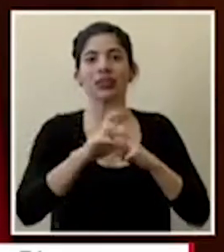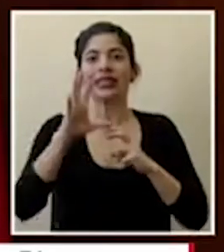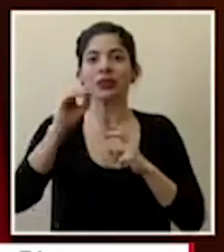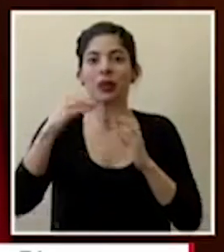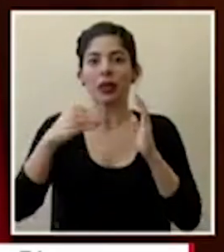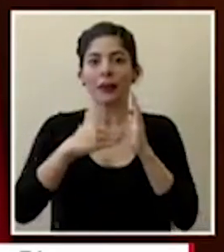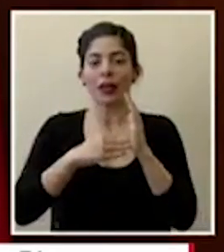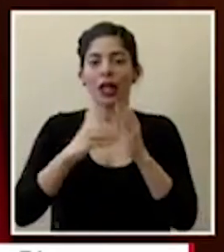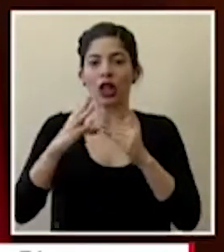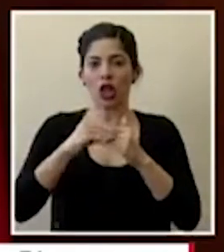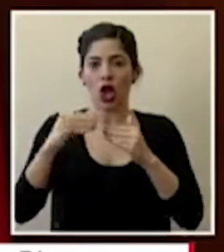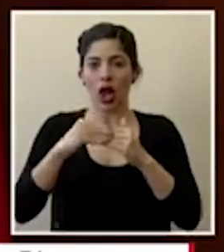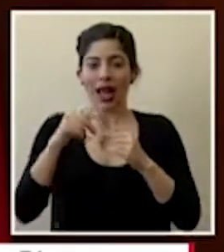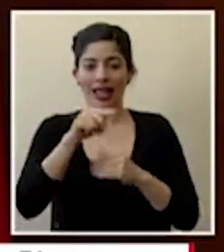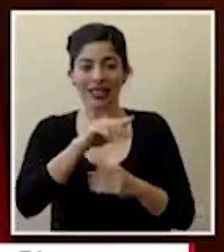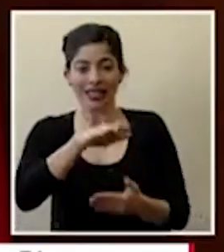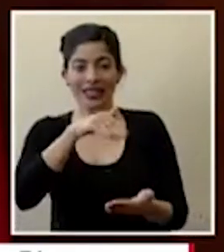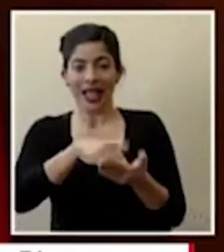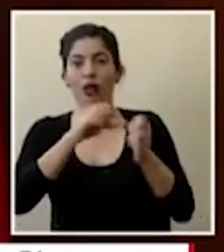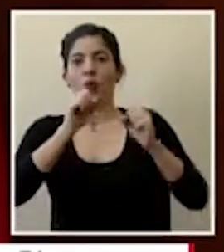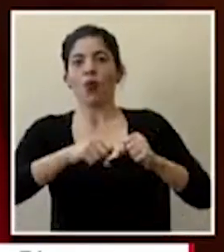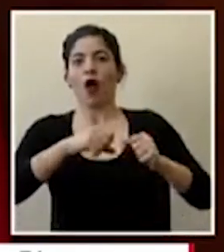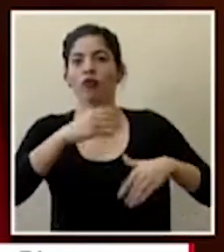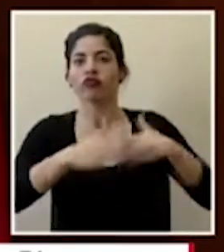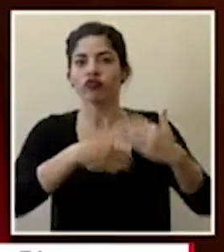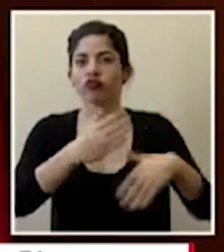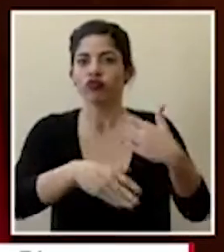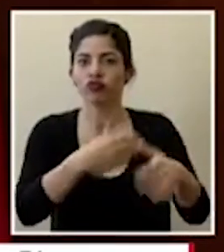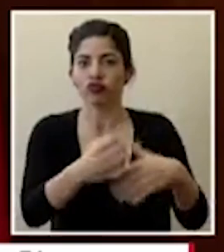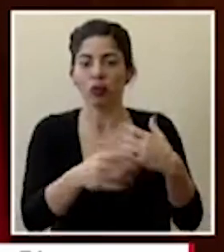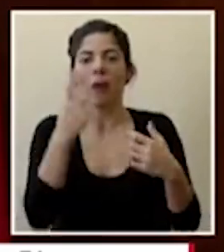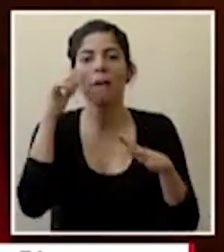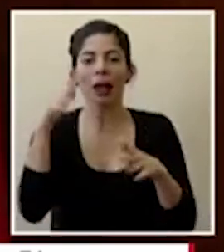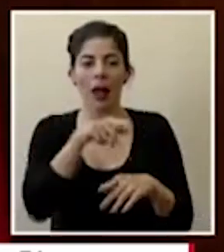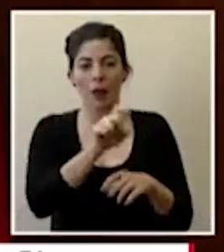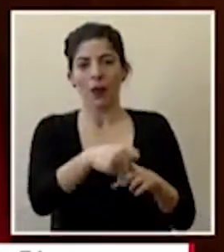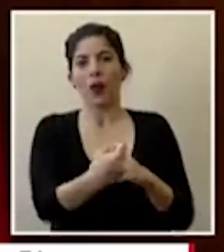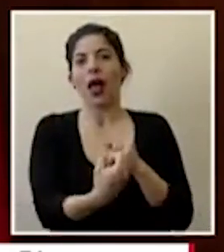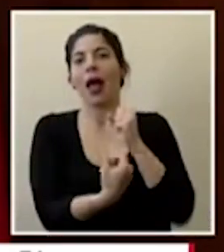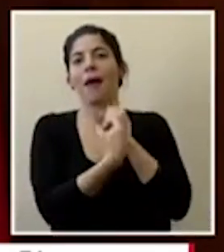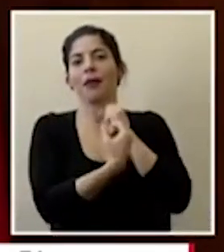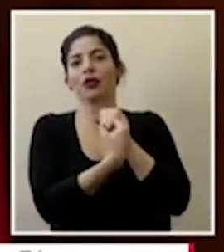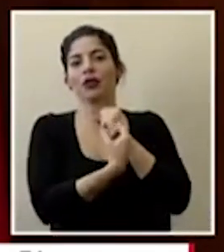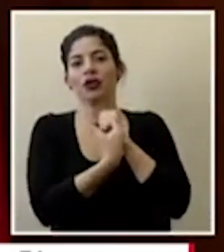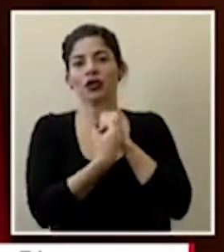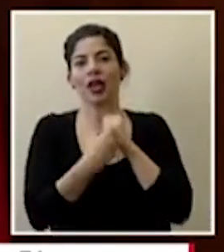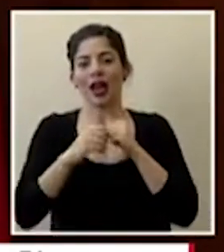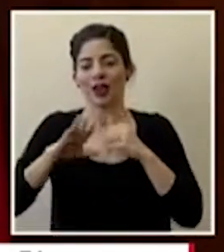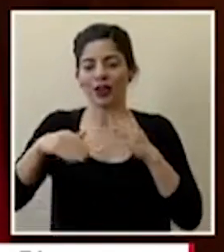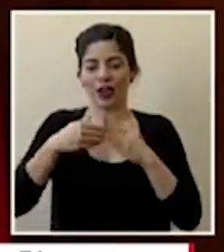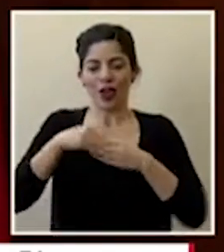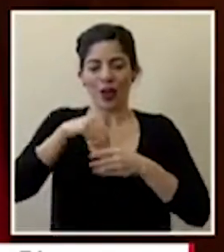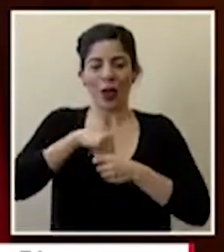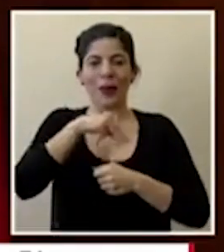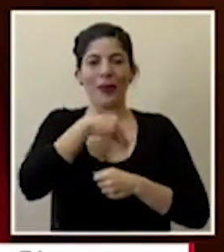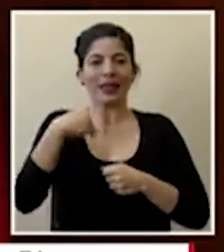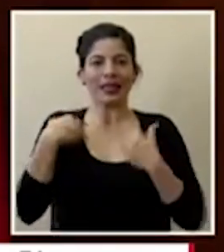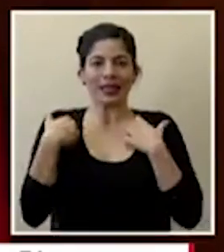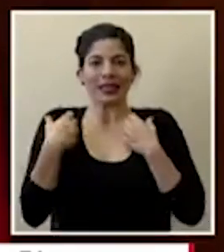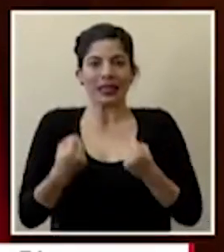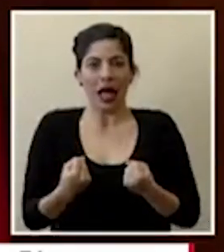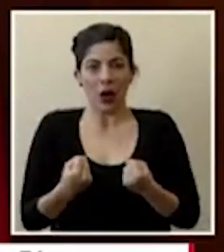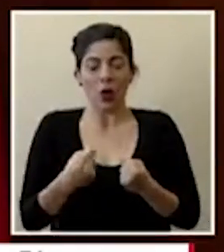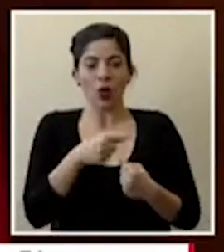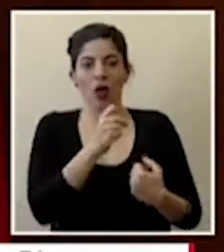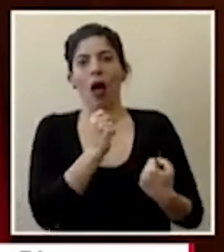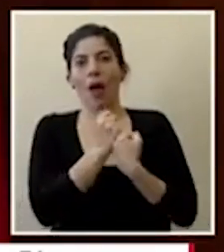mil dólares para que pudieran avanzar en ese proceso para poder apoyar todas las medidas del ministerio de salud y